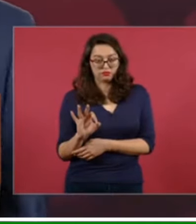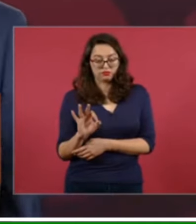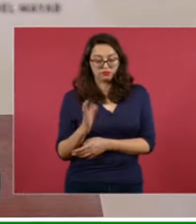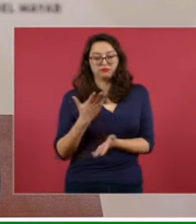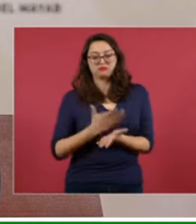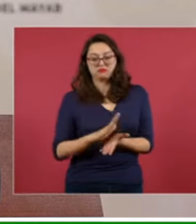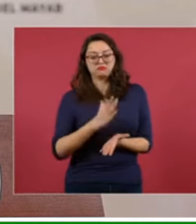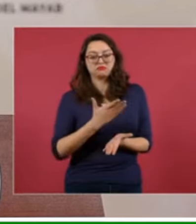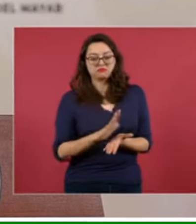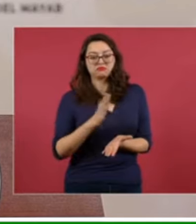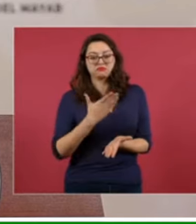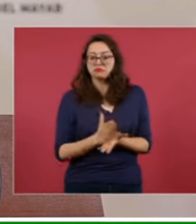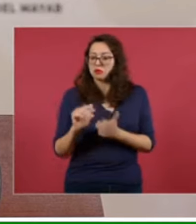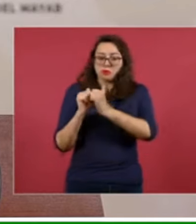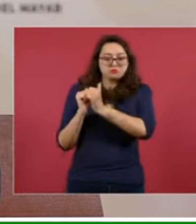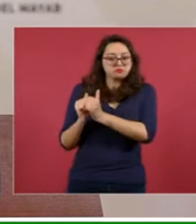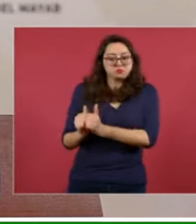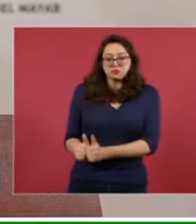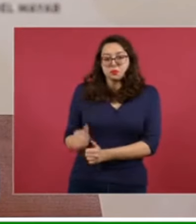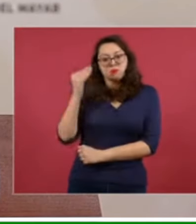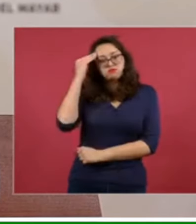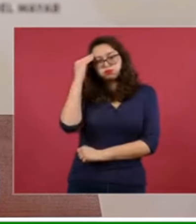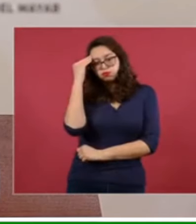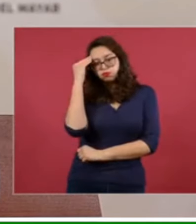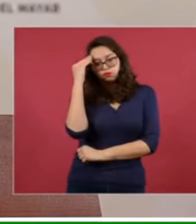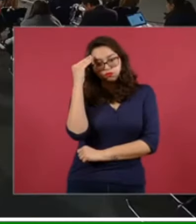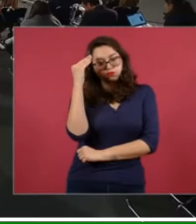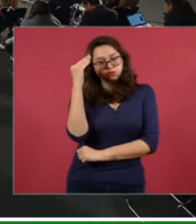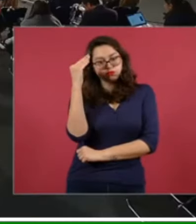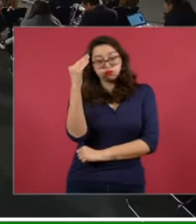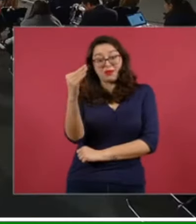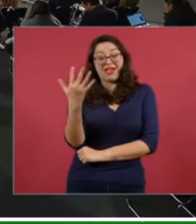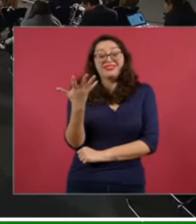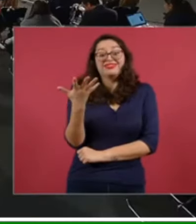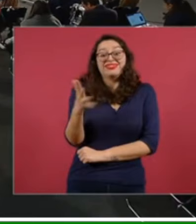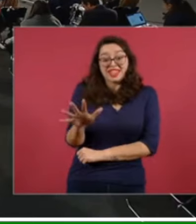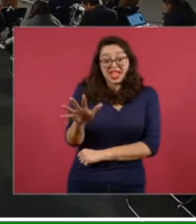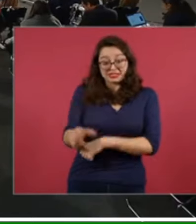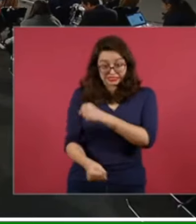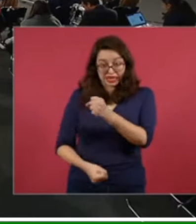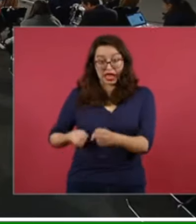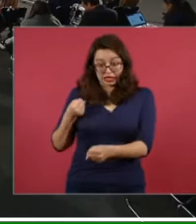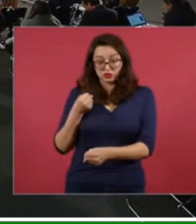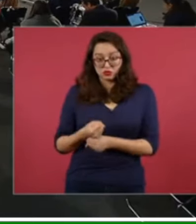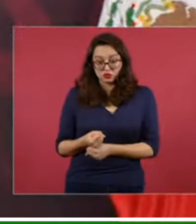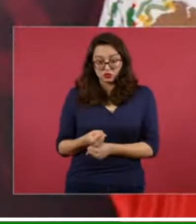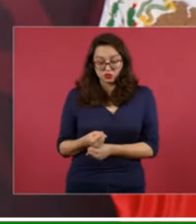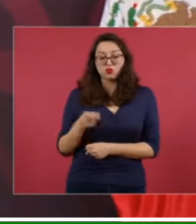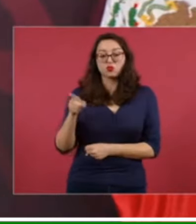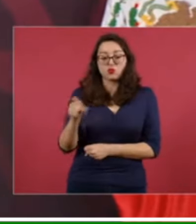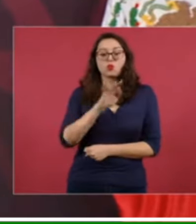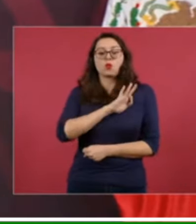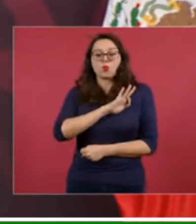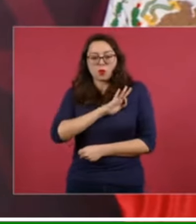Se queda a vivir ahí y ya a los 10 años ya puede pagar